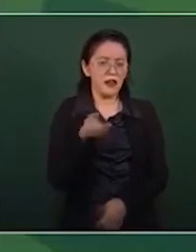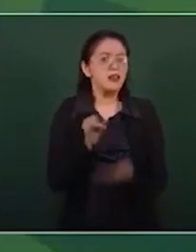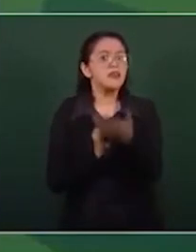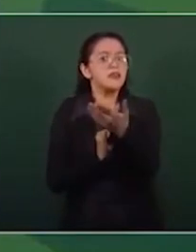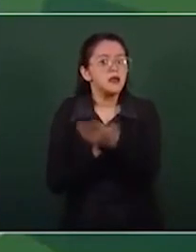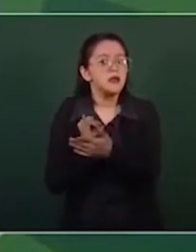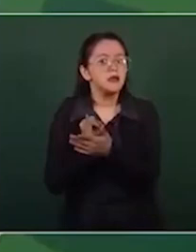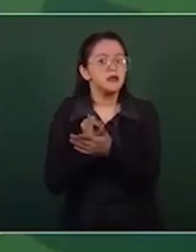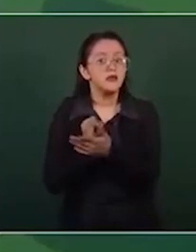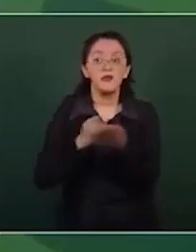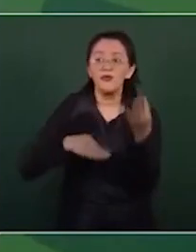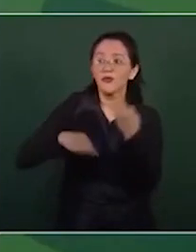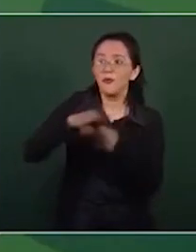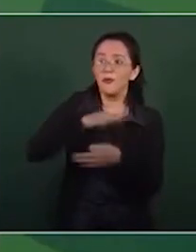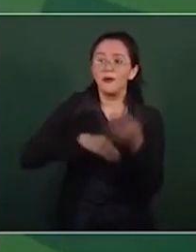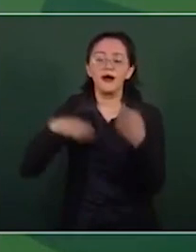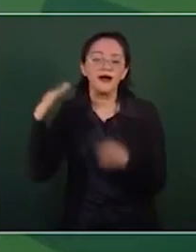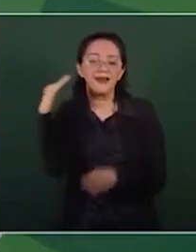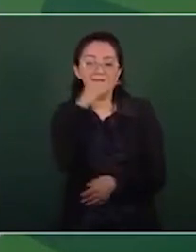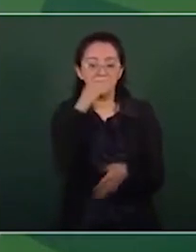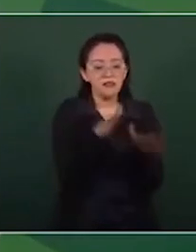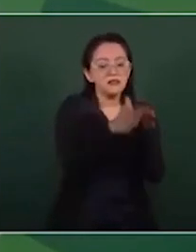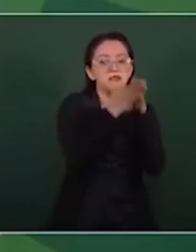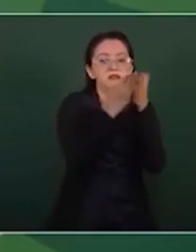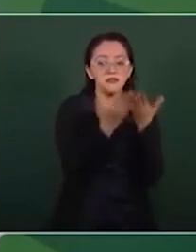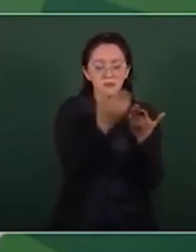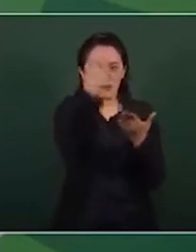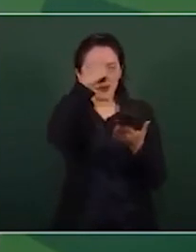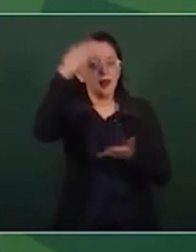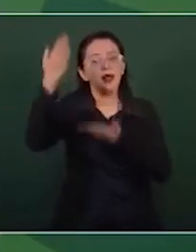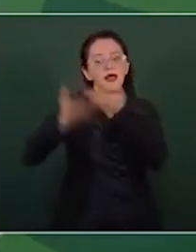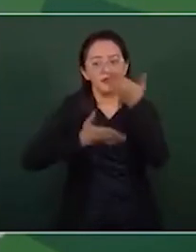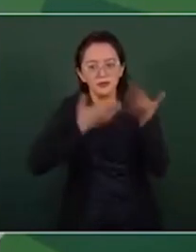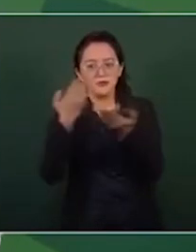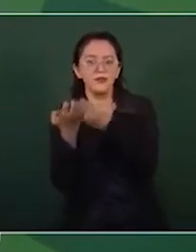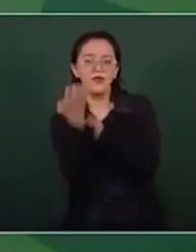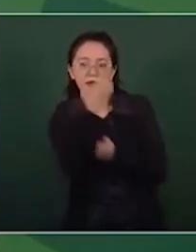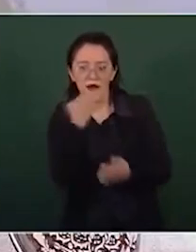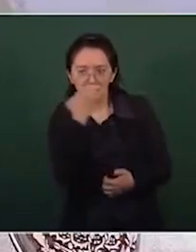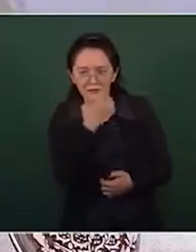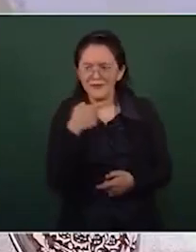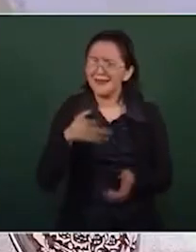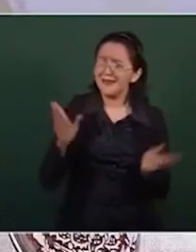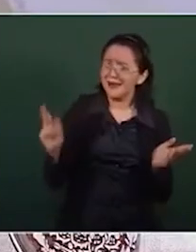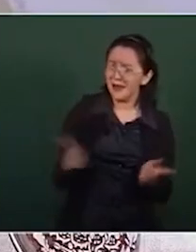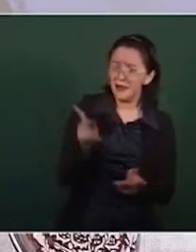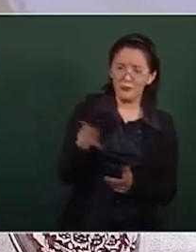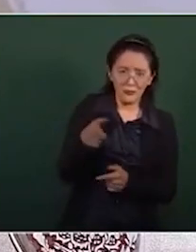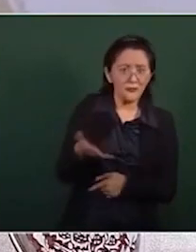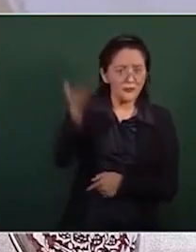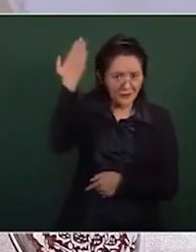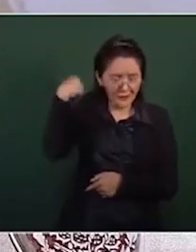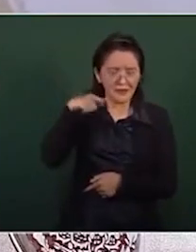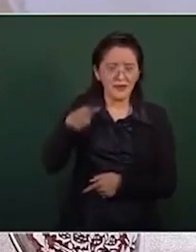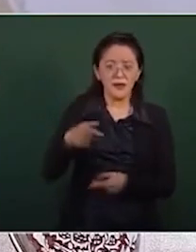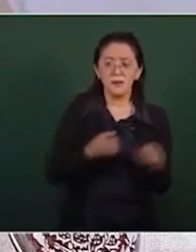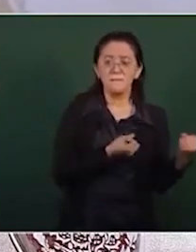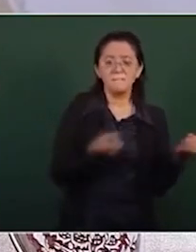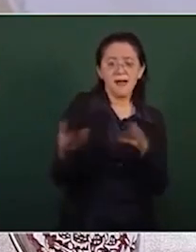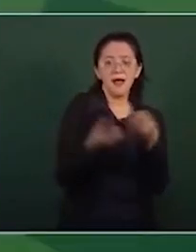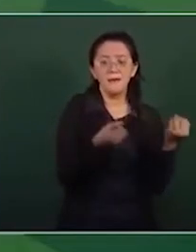entregar de manera gratuita los libros en los que nosotros estudiamos en nuestros pueblos, que empezaron a llegar